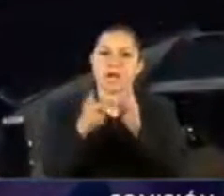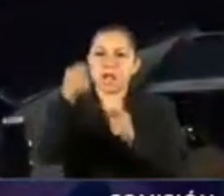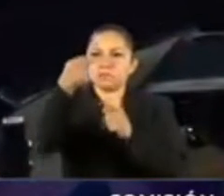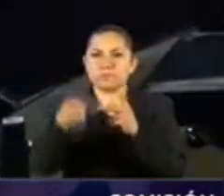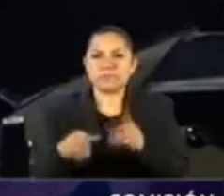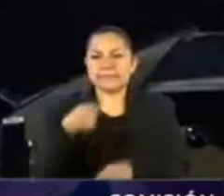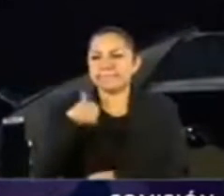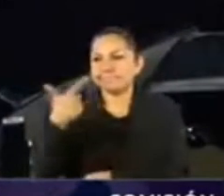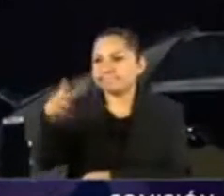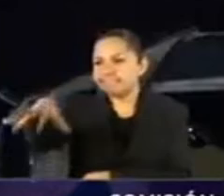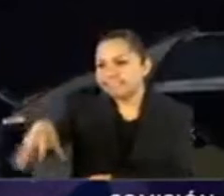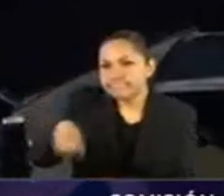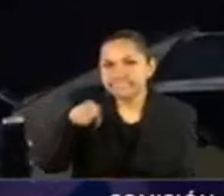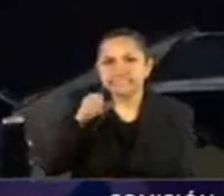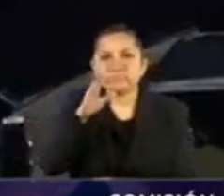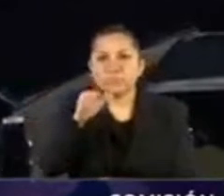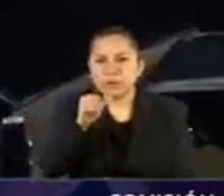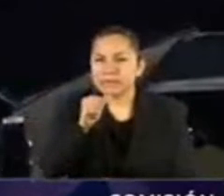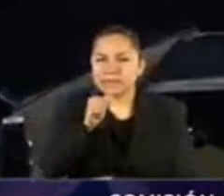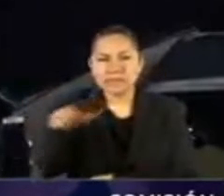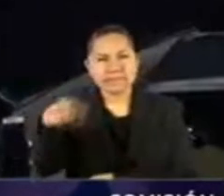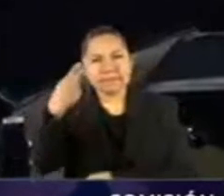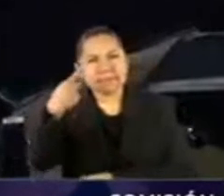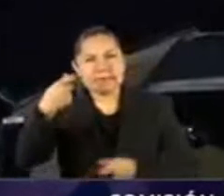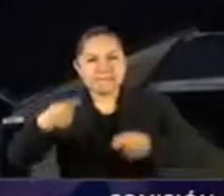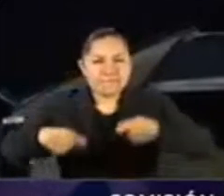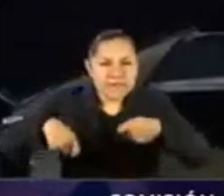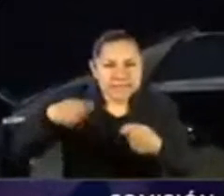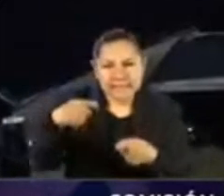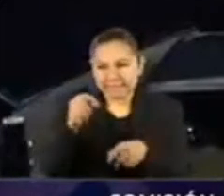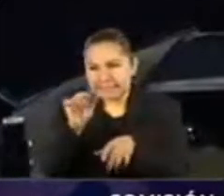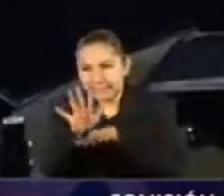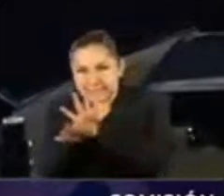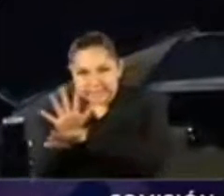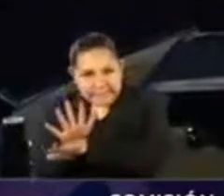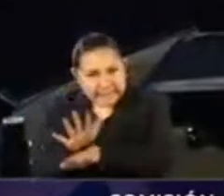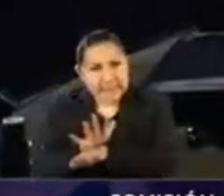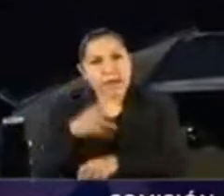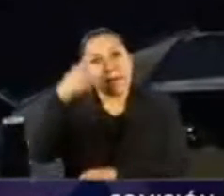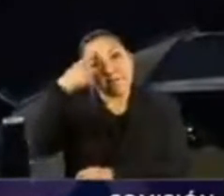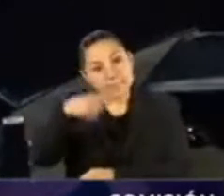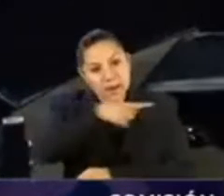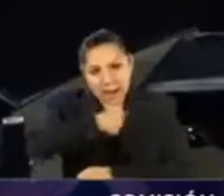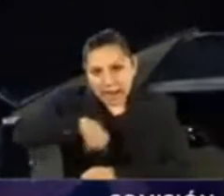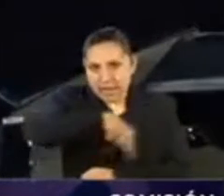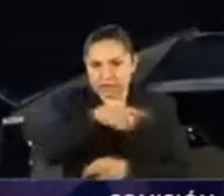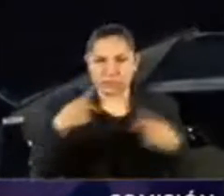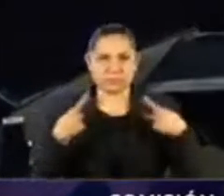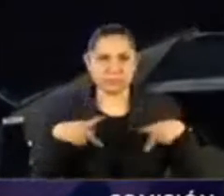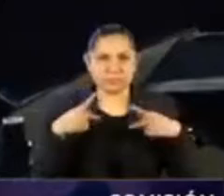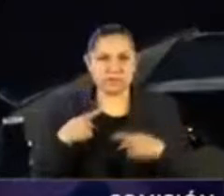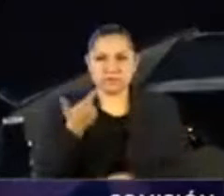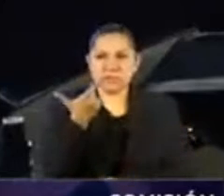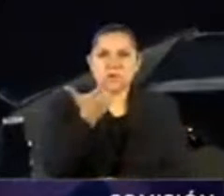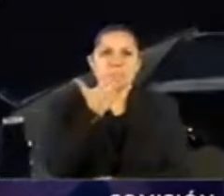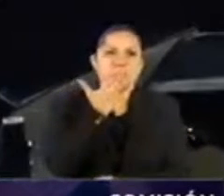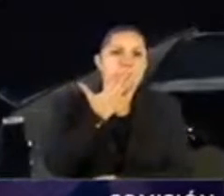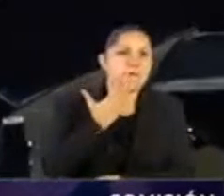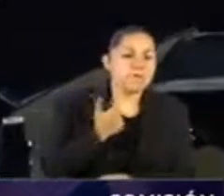retiro por desempleo. De esta forma se ofrece un alivio económico a un sector de la población que se ve directamente